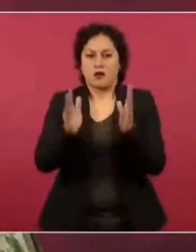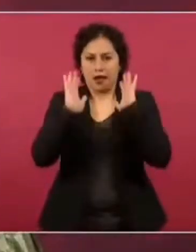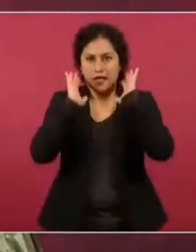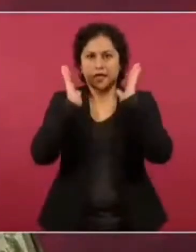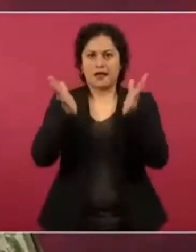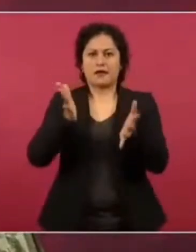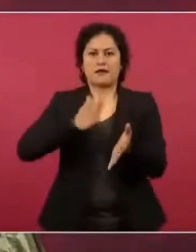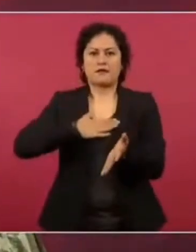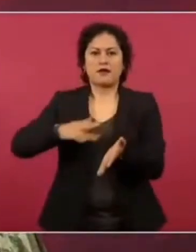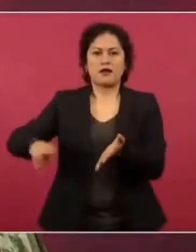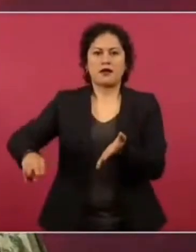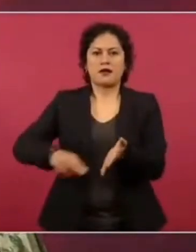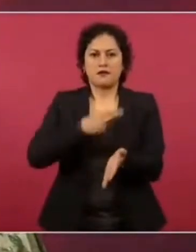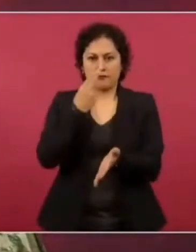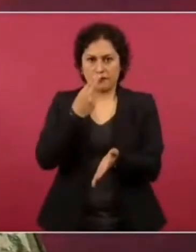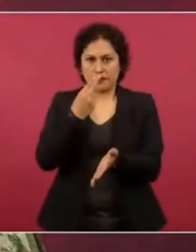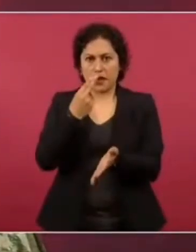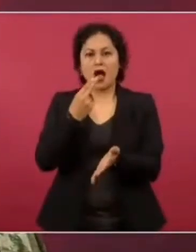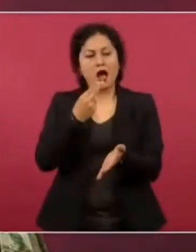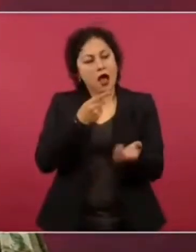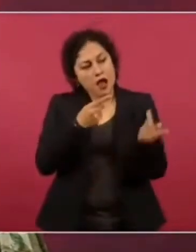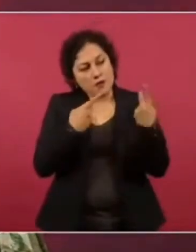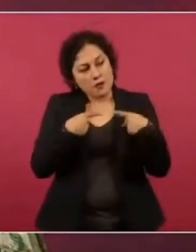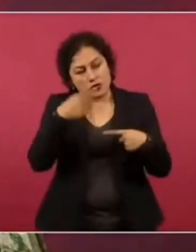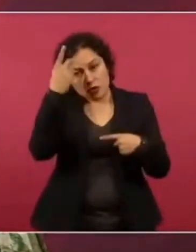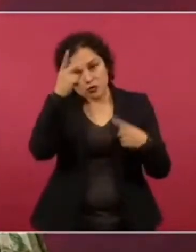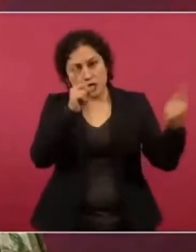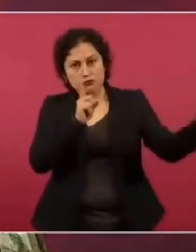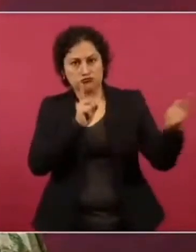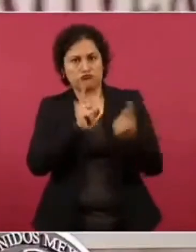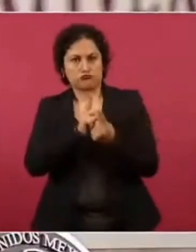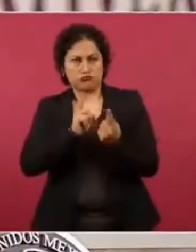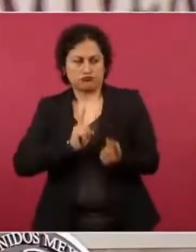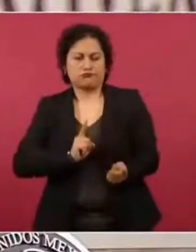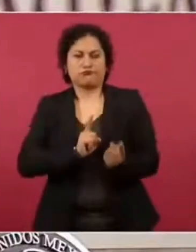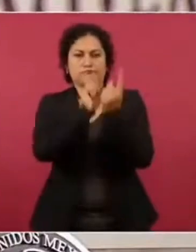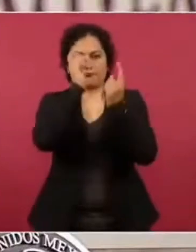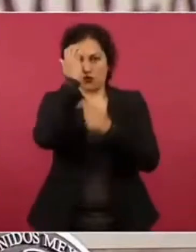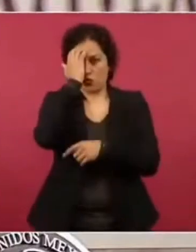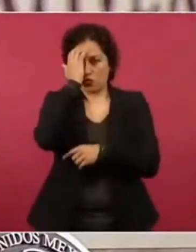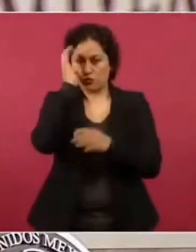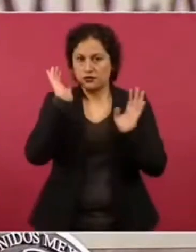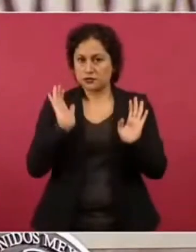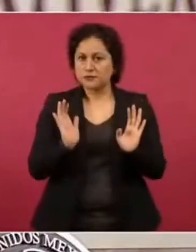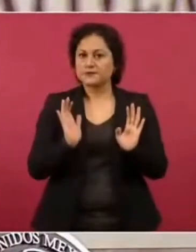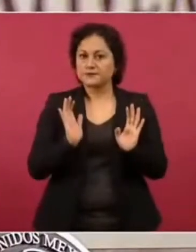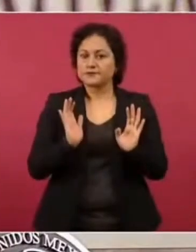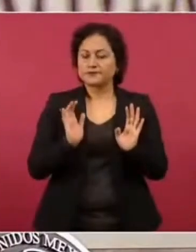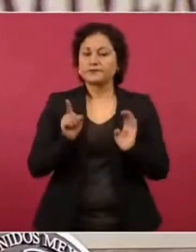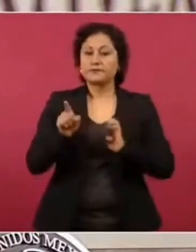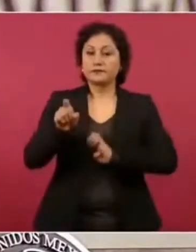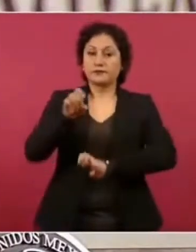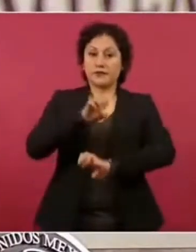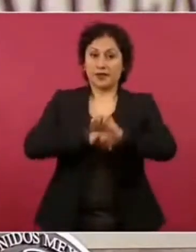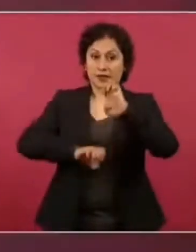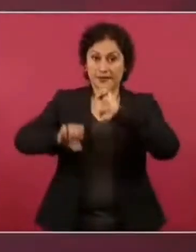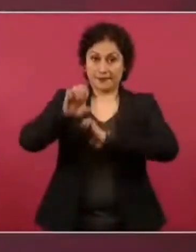tuvimos contacto con la persona. La empresa que